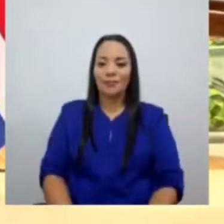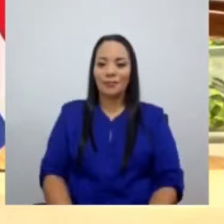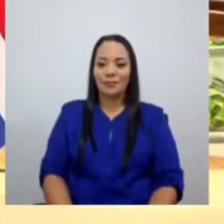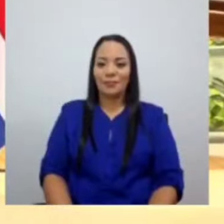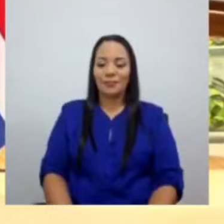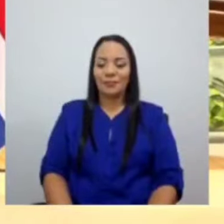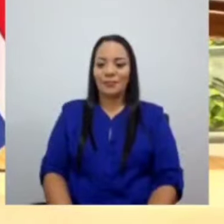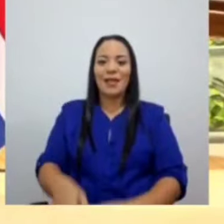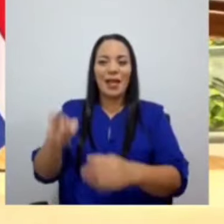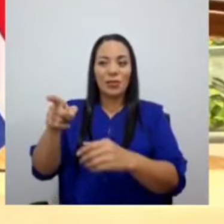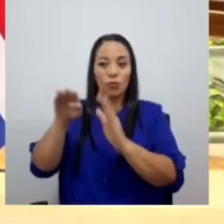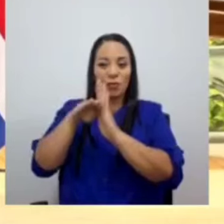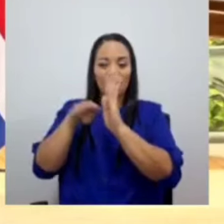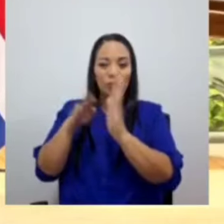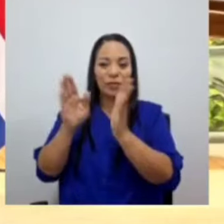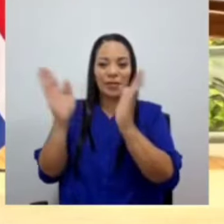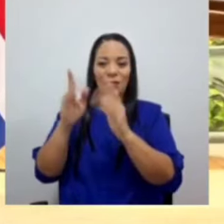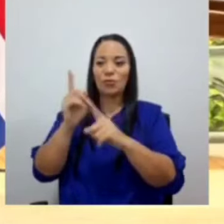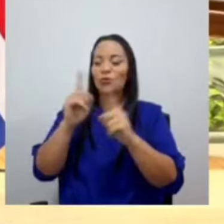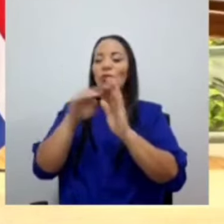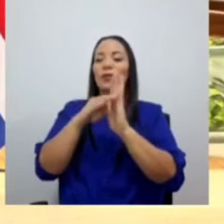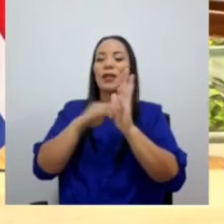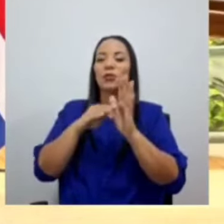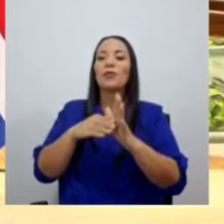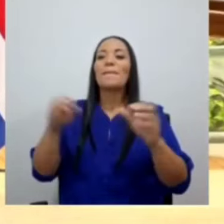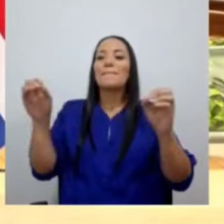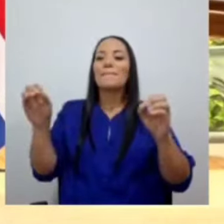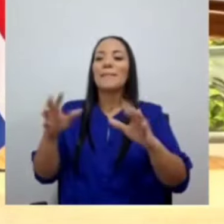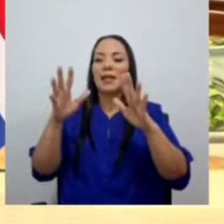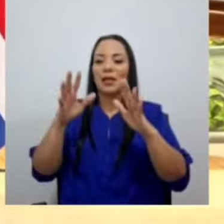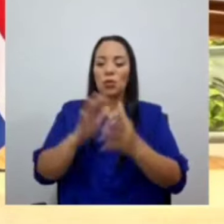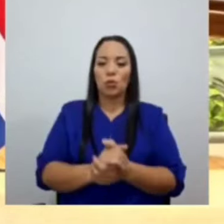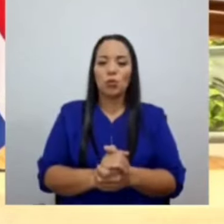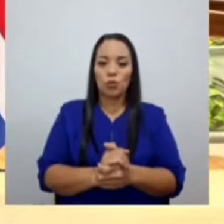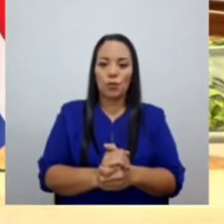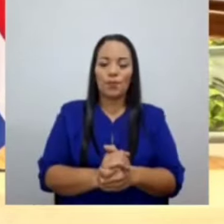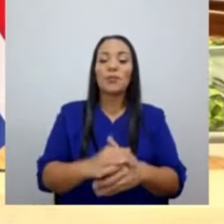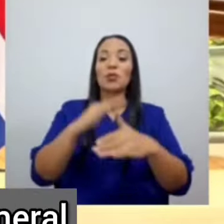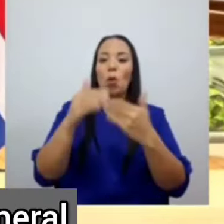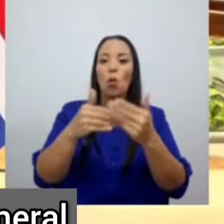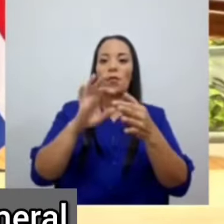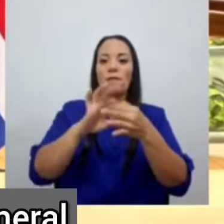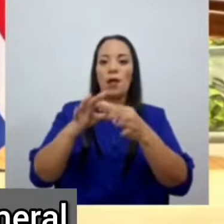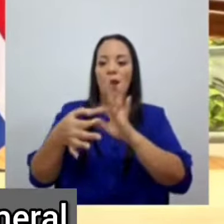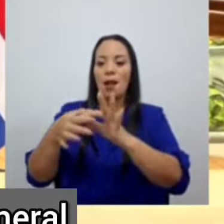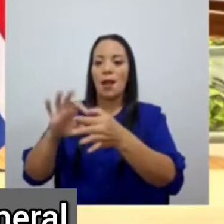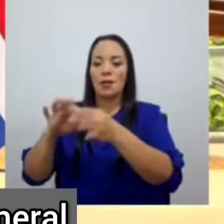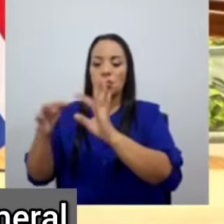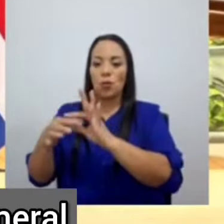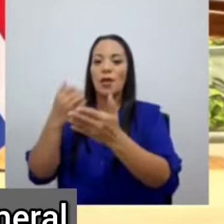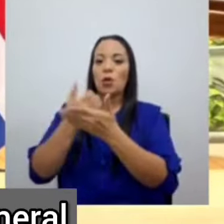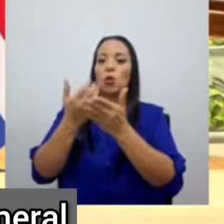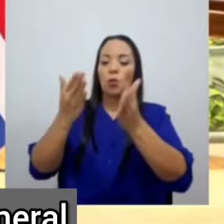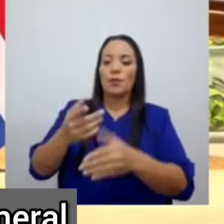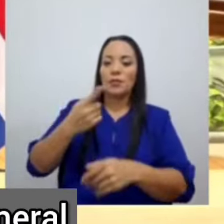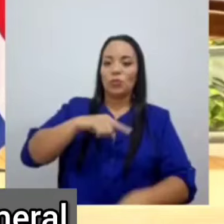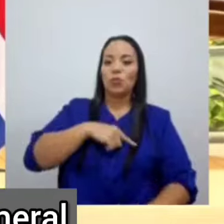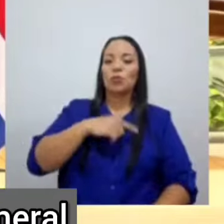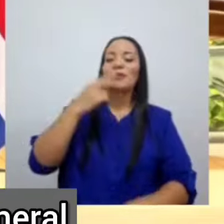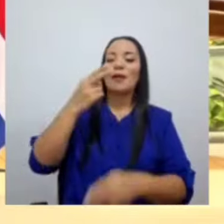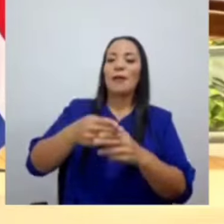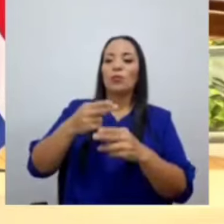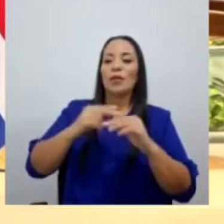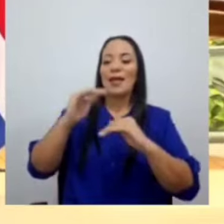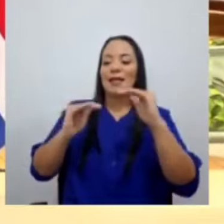Son datos milagrosos. Y todo tiene relación, lo que los economistas llamamos equilibrio